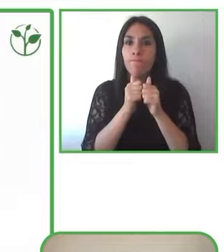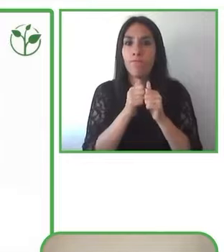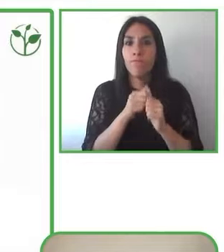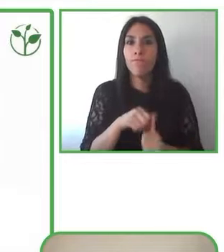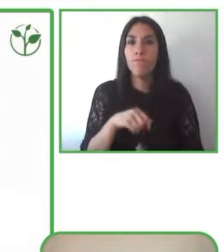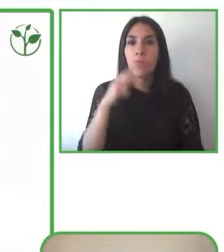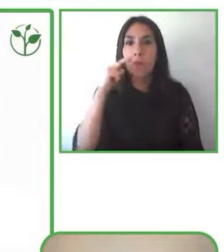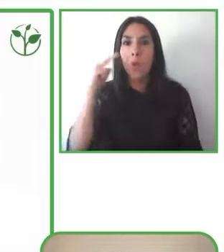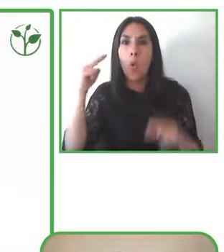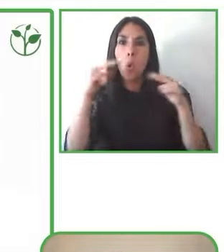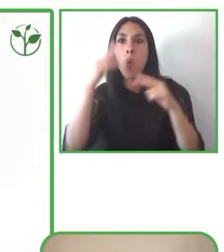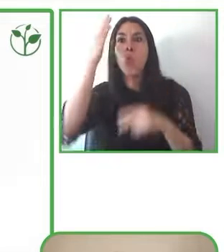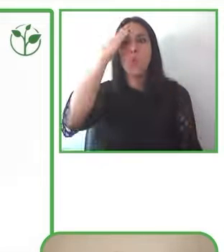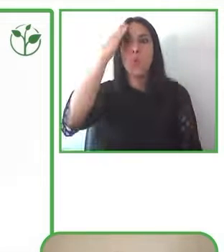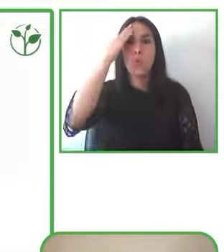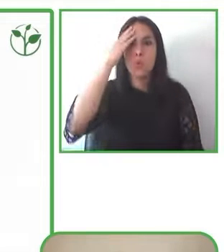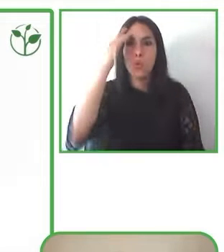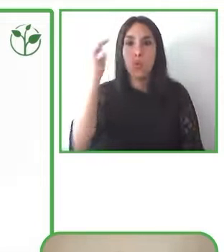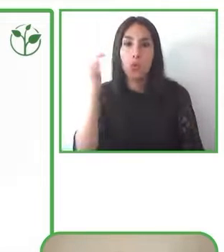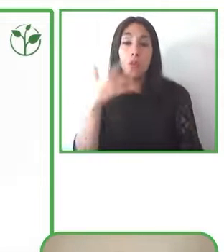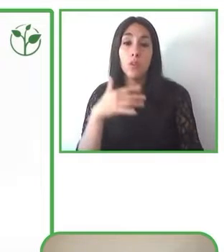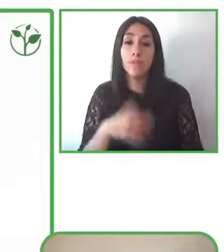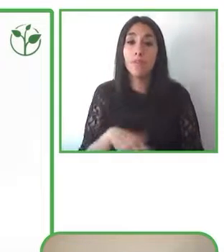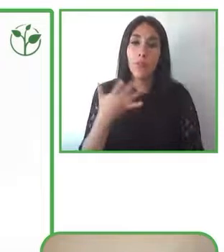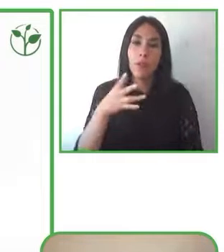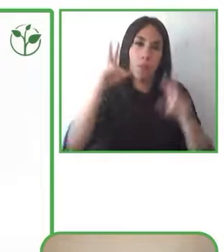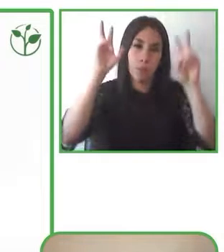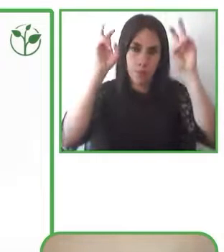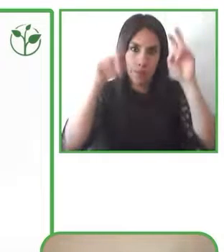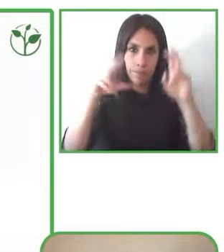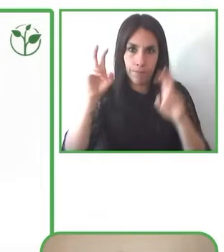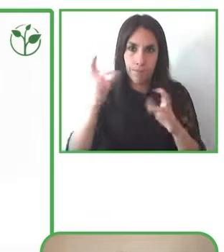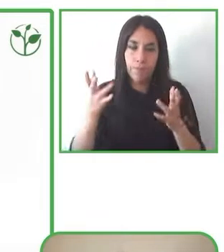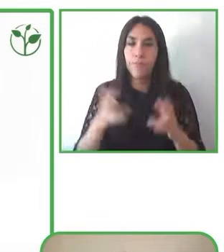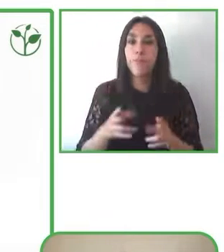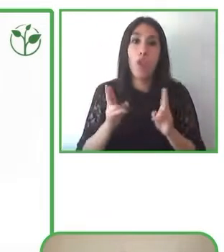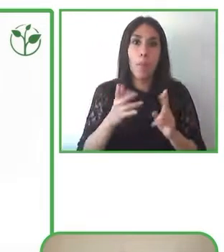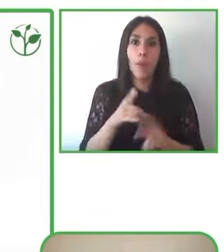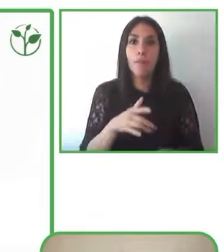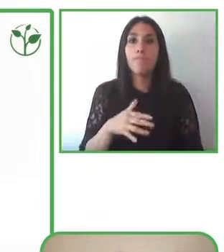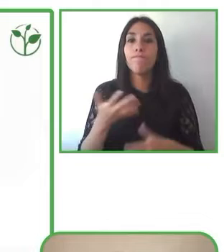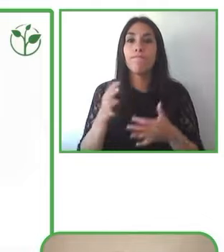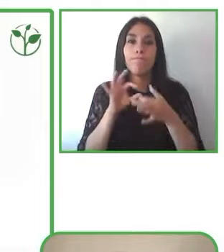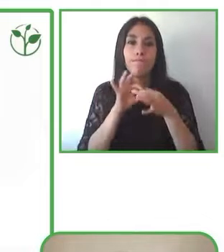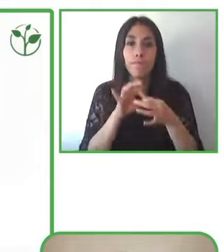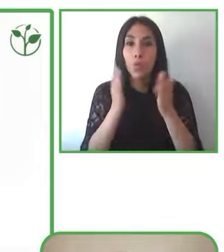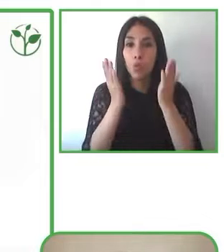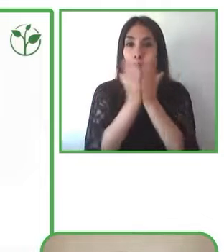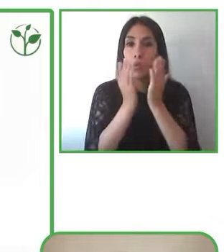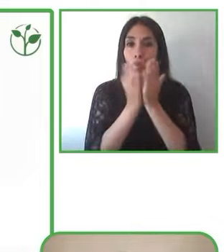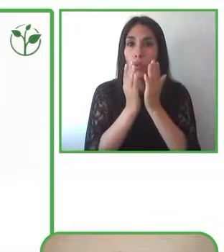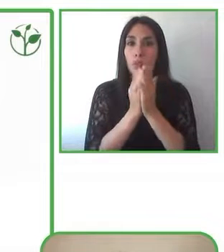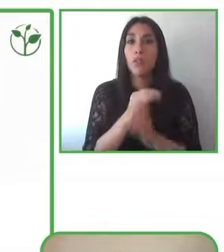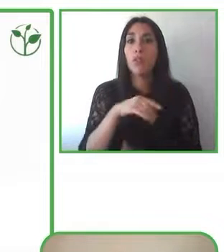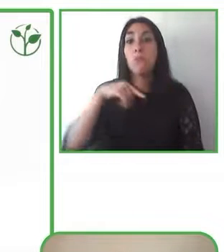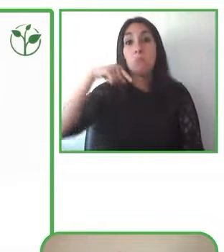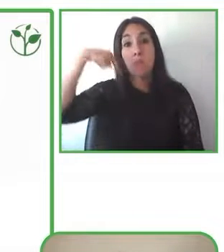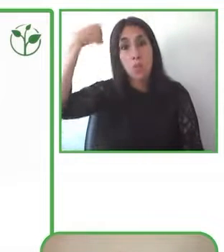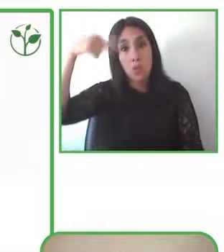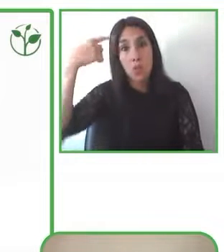hay esta unión entre los alumnos sino que también a posteriori una vez han terminado el curso se fomenta mucho que